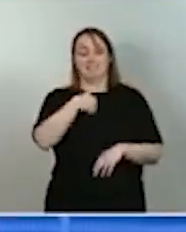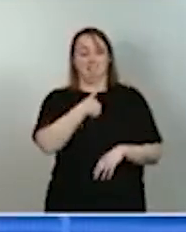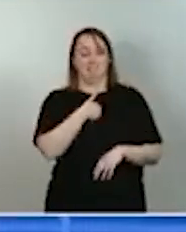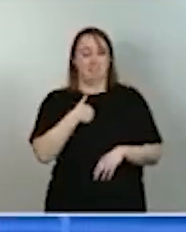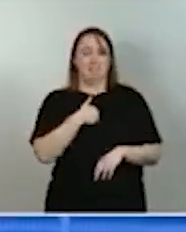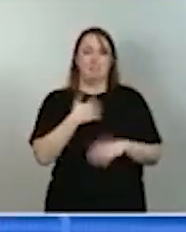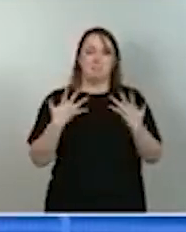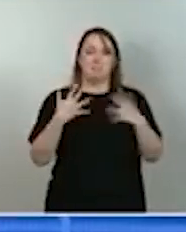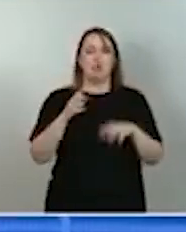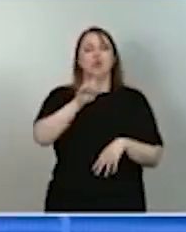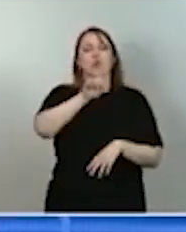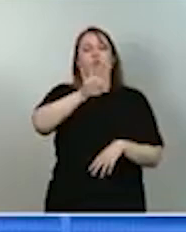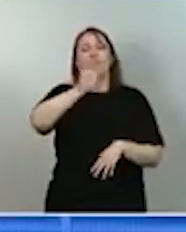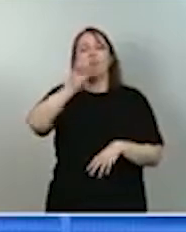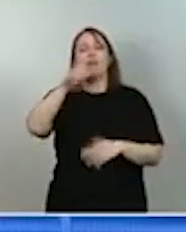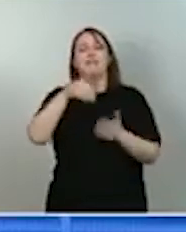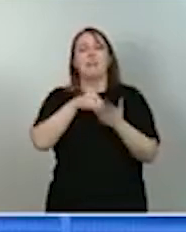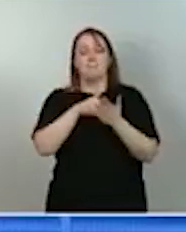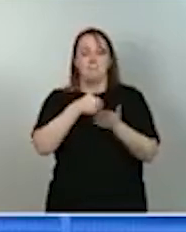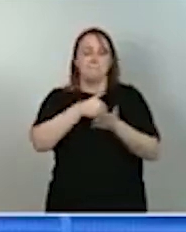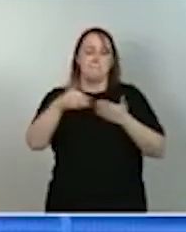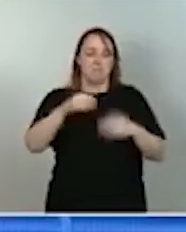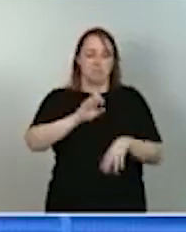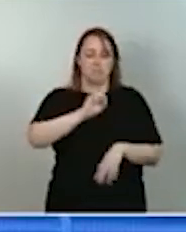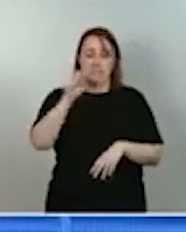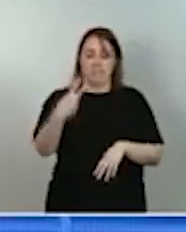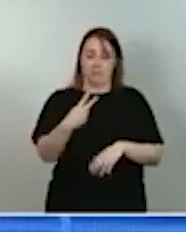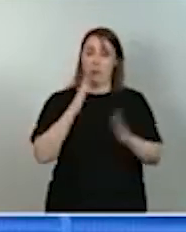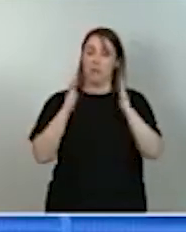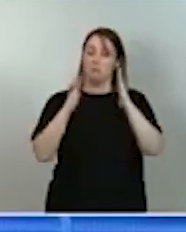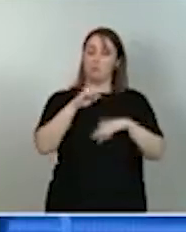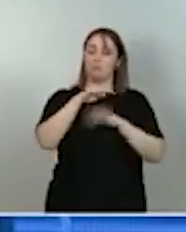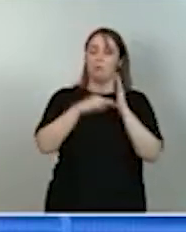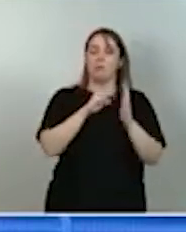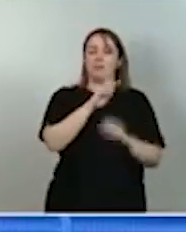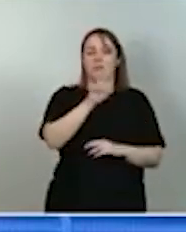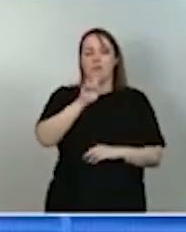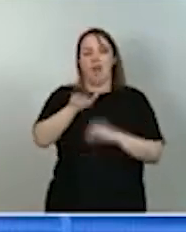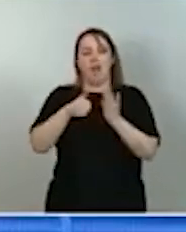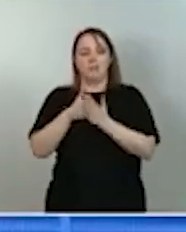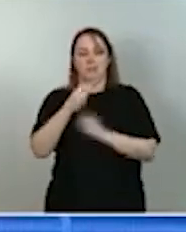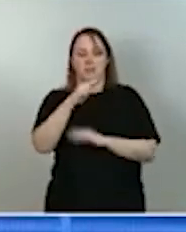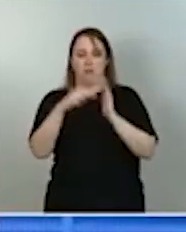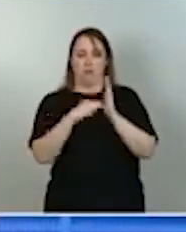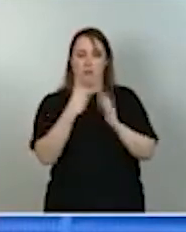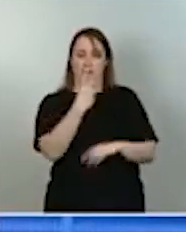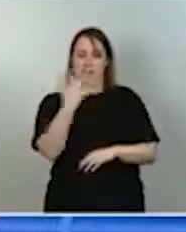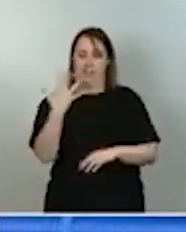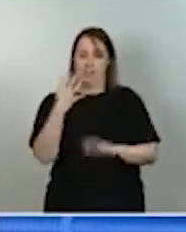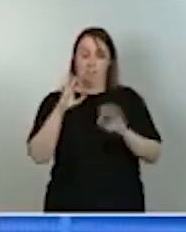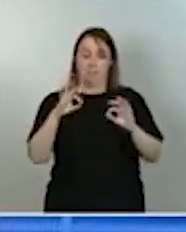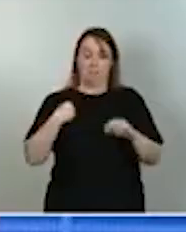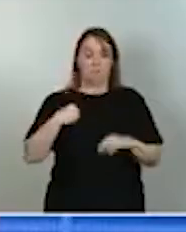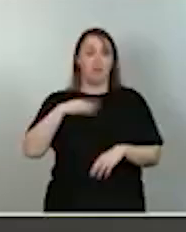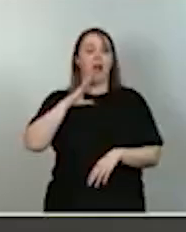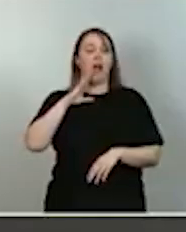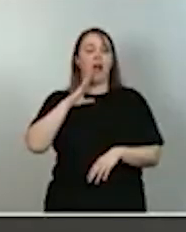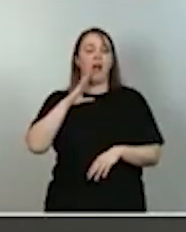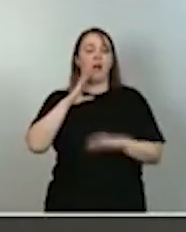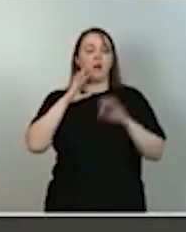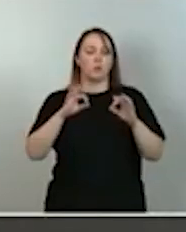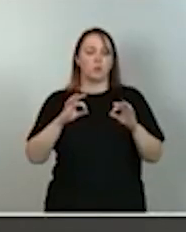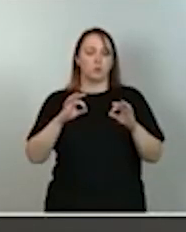140.000 millones de euros entre 2021 y 2025, tal como señalamos al presentar la agenda digital en